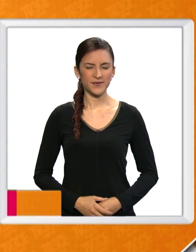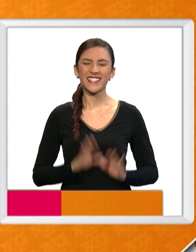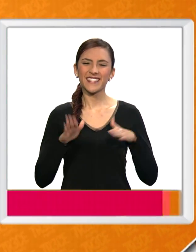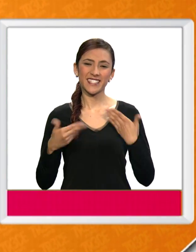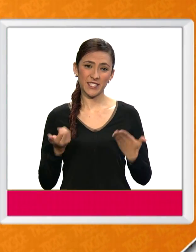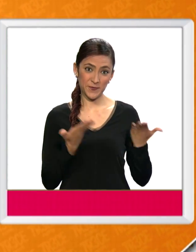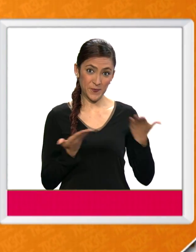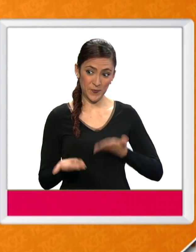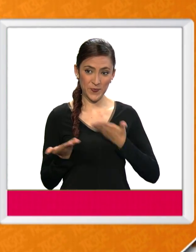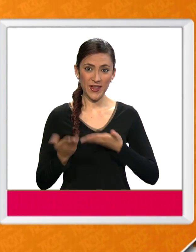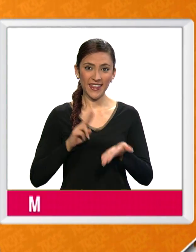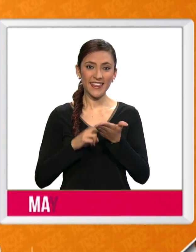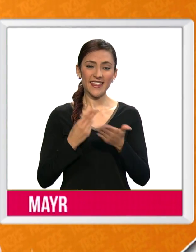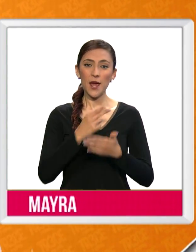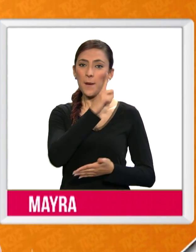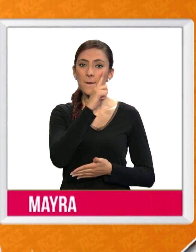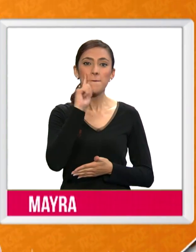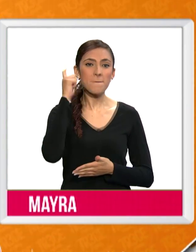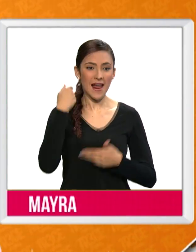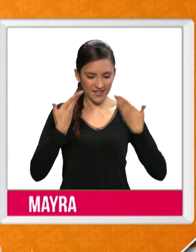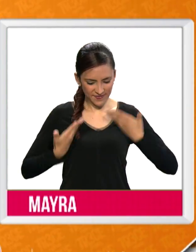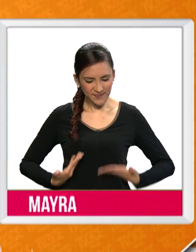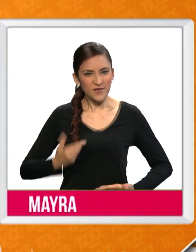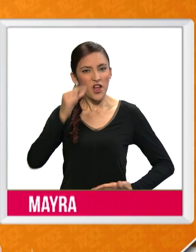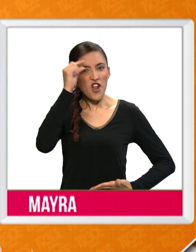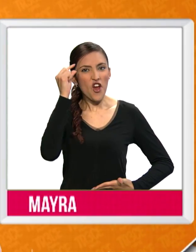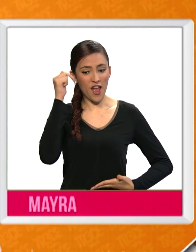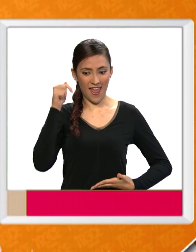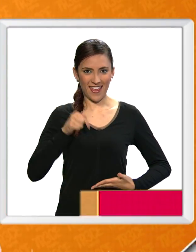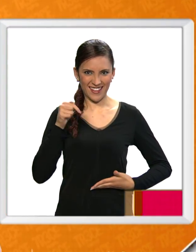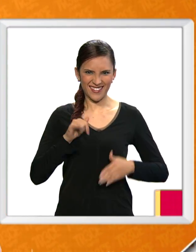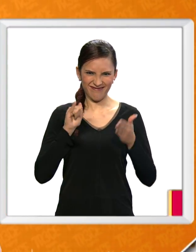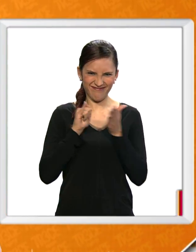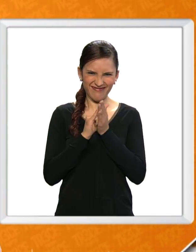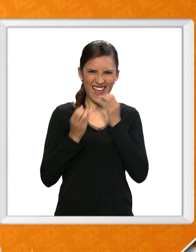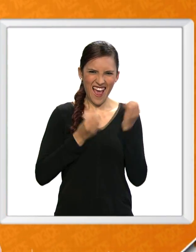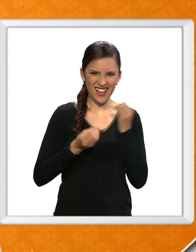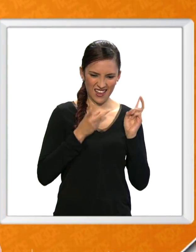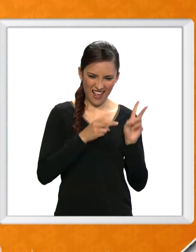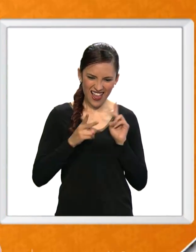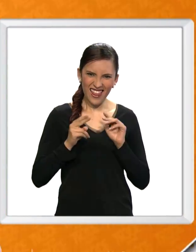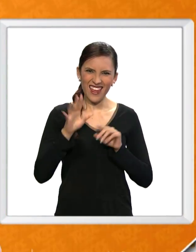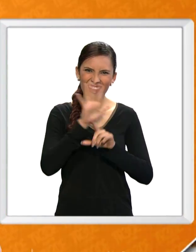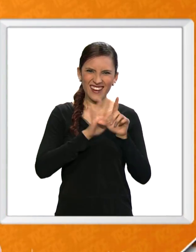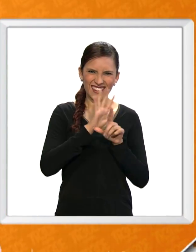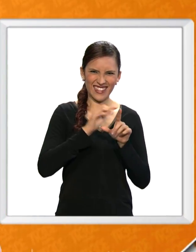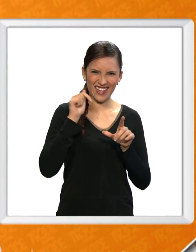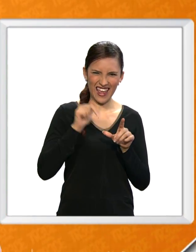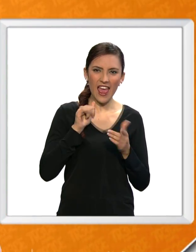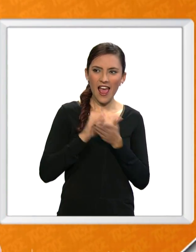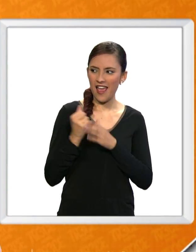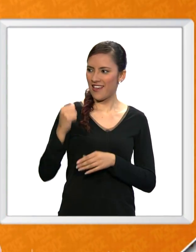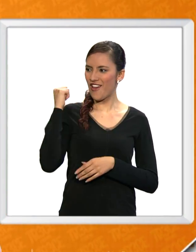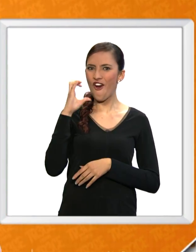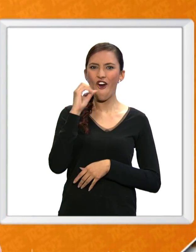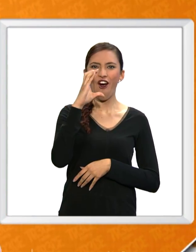¿Qué más? Bienvenidos, ella es Mayra, yo soy López y desde el Centro de Emisión Digital de Canal 13 con Carlitos de Fondo,